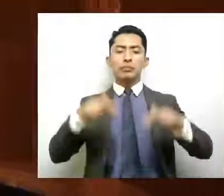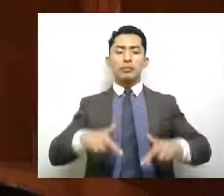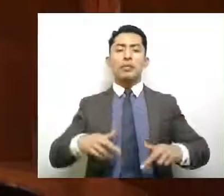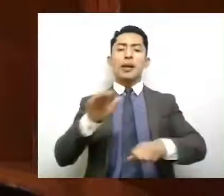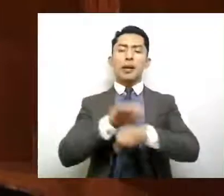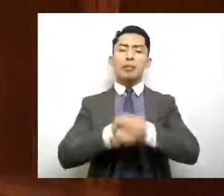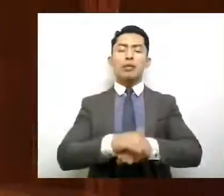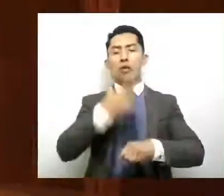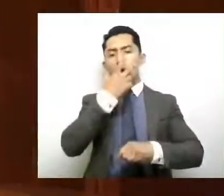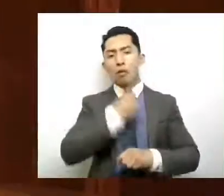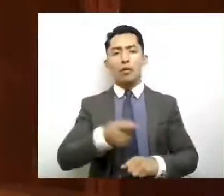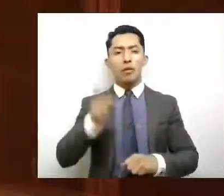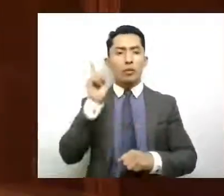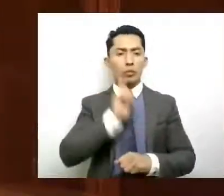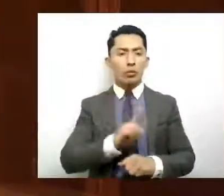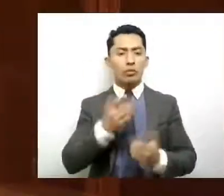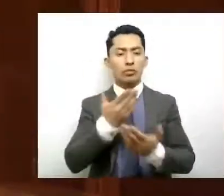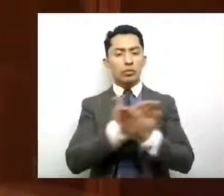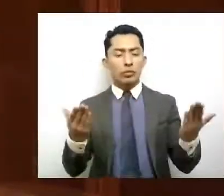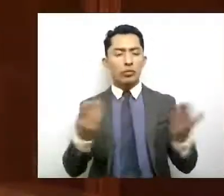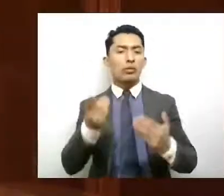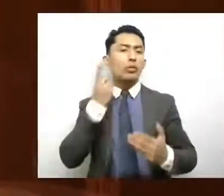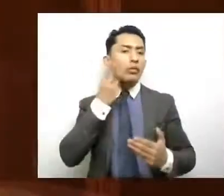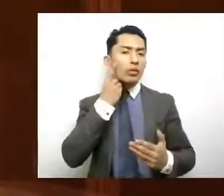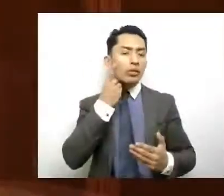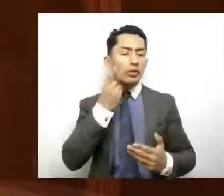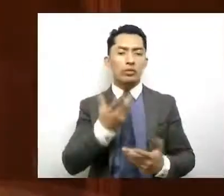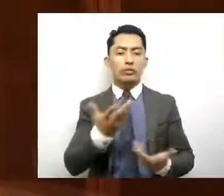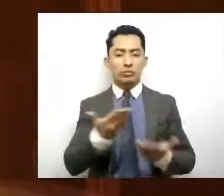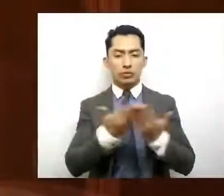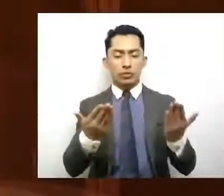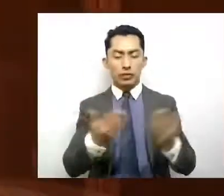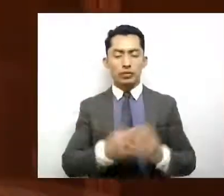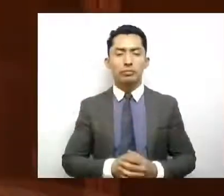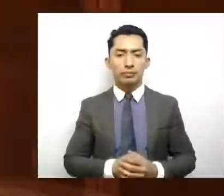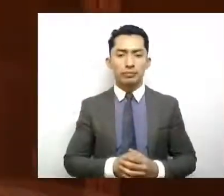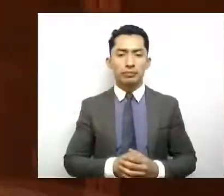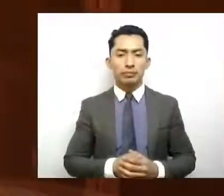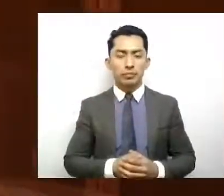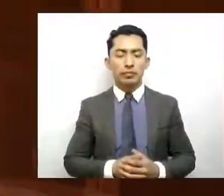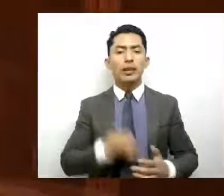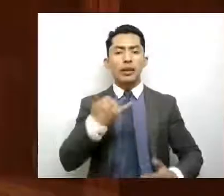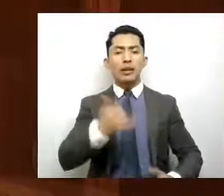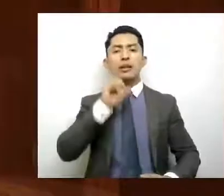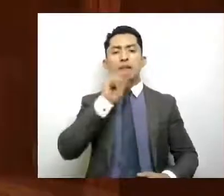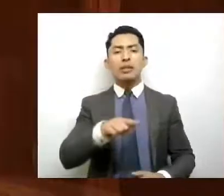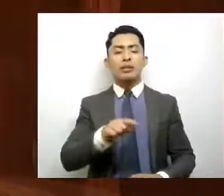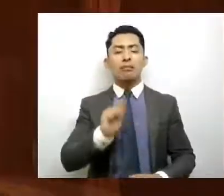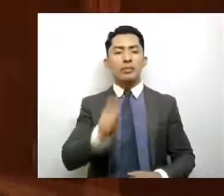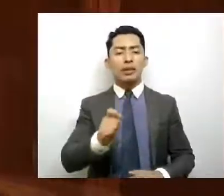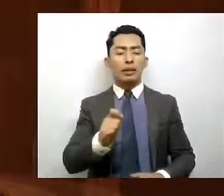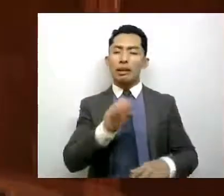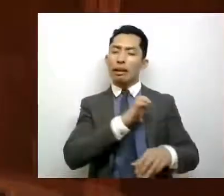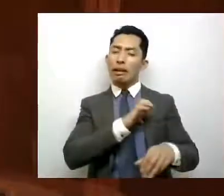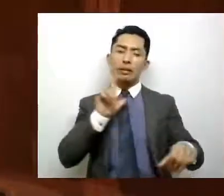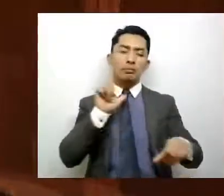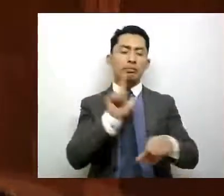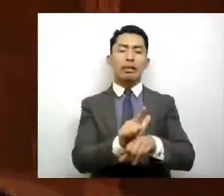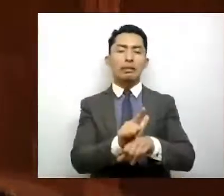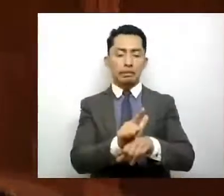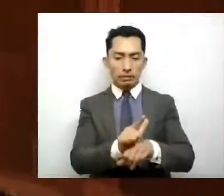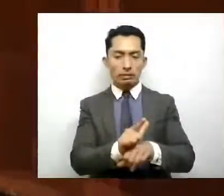amigas, diputados y diputadas, y también un especial y